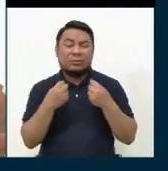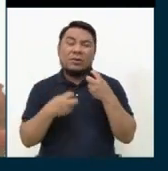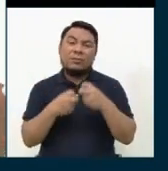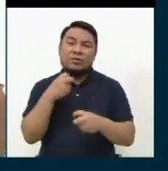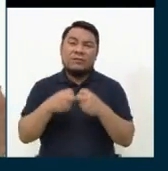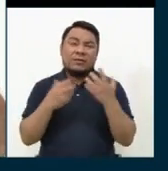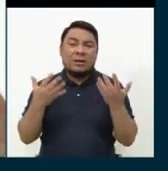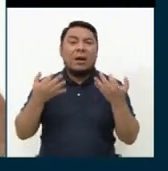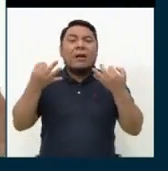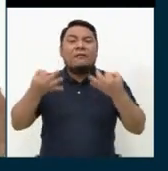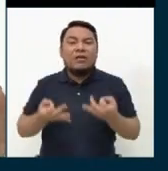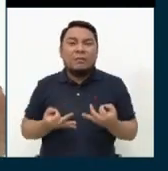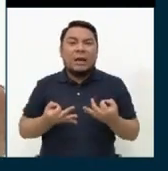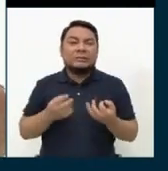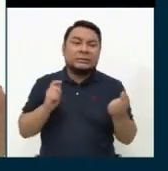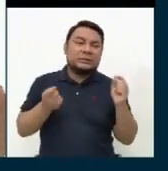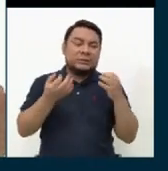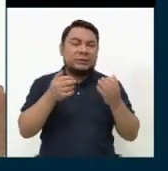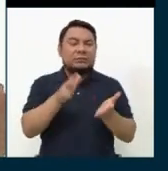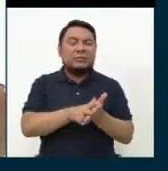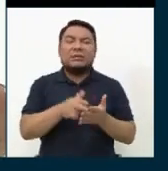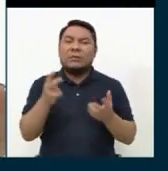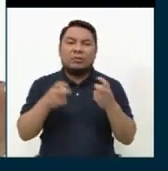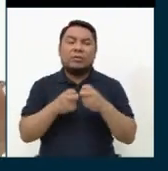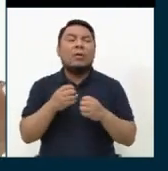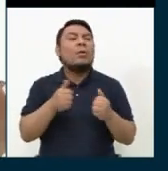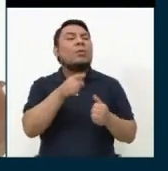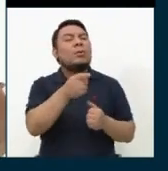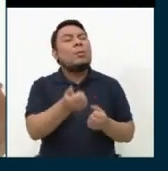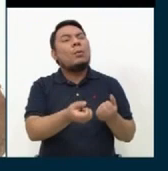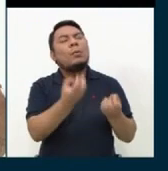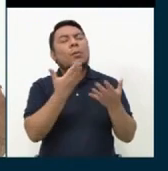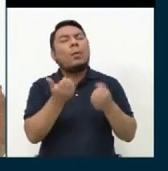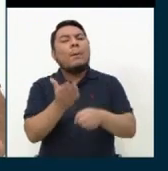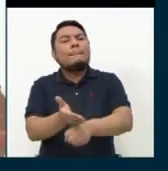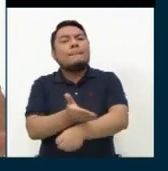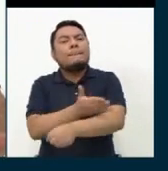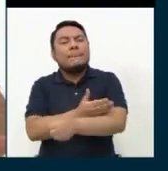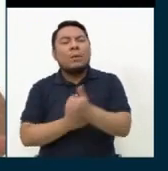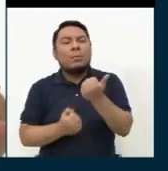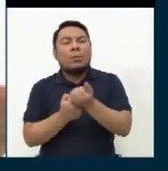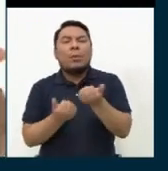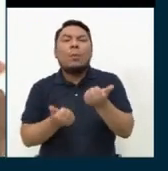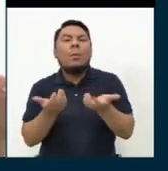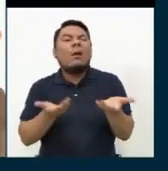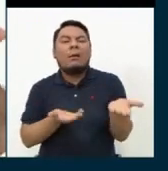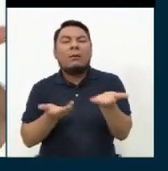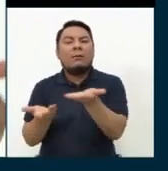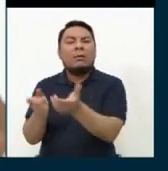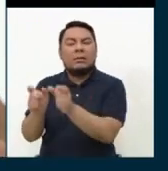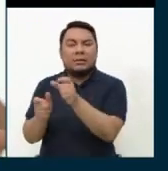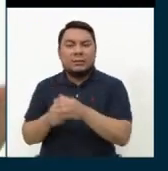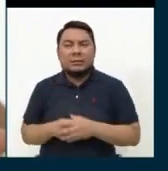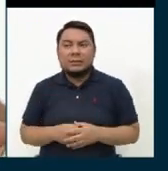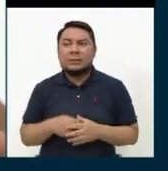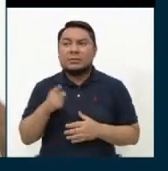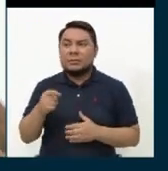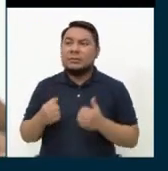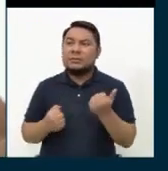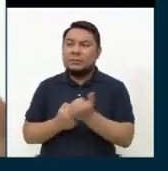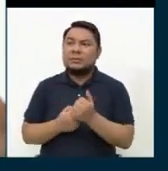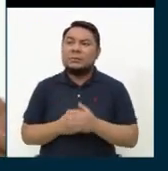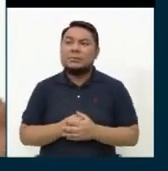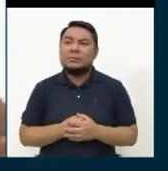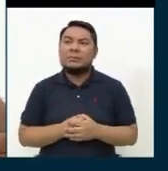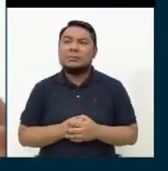para formalizarse. ¿Cuál sería el procedimiento o el apoyo que les darían a ellos para apoyarles